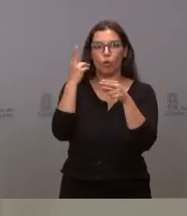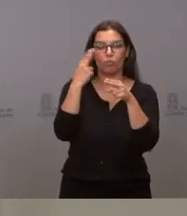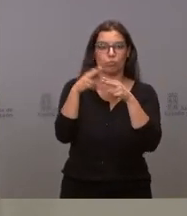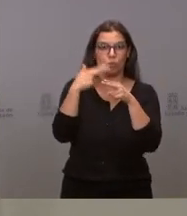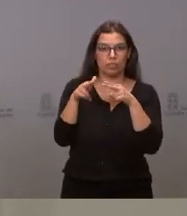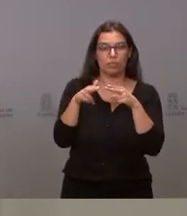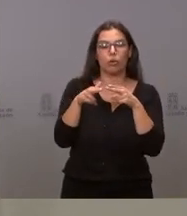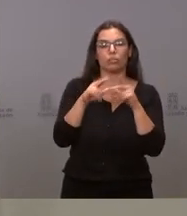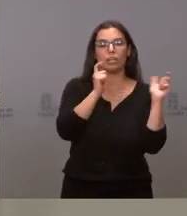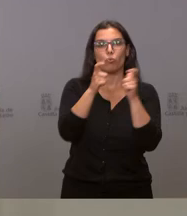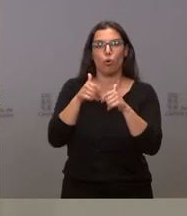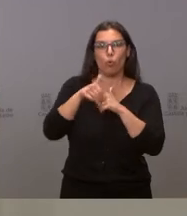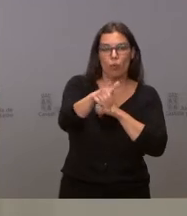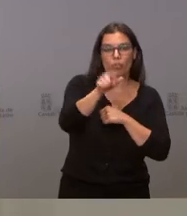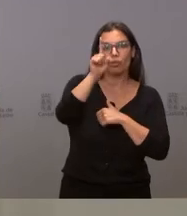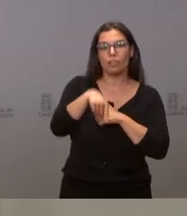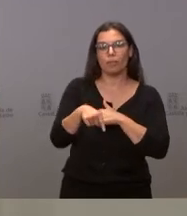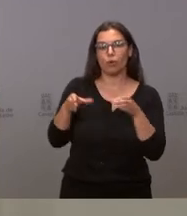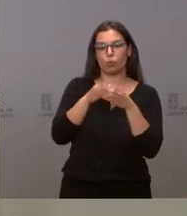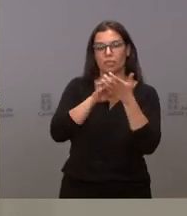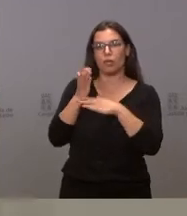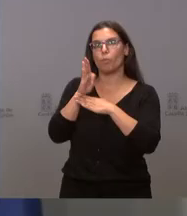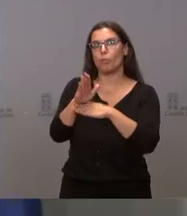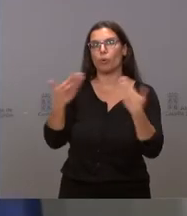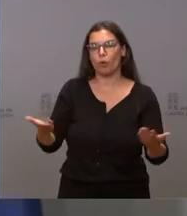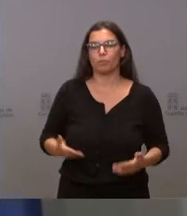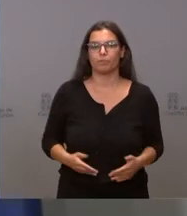OPAS y demás? ¿Y qué planteamiento va a llevar la Junta? Gracias.